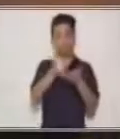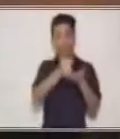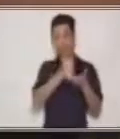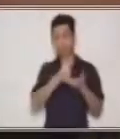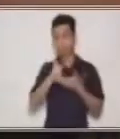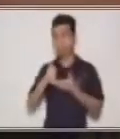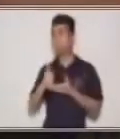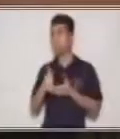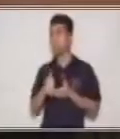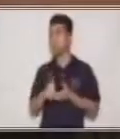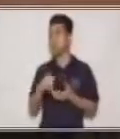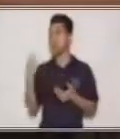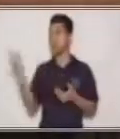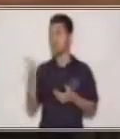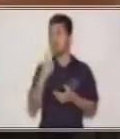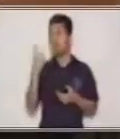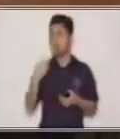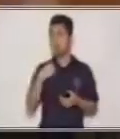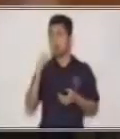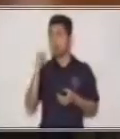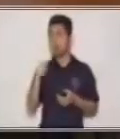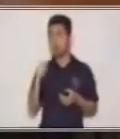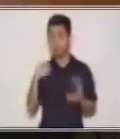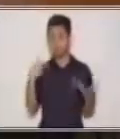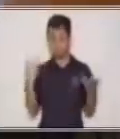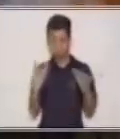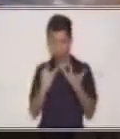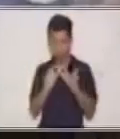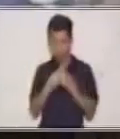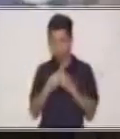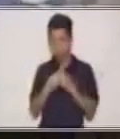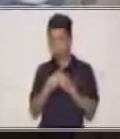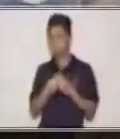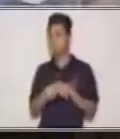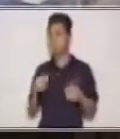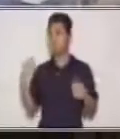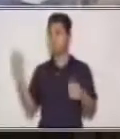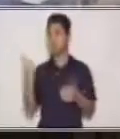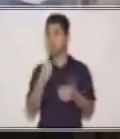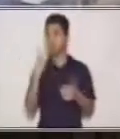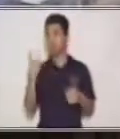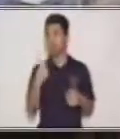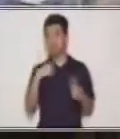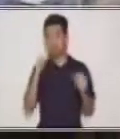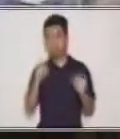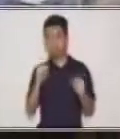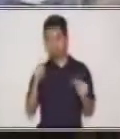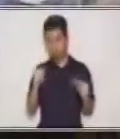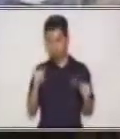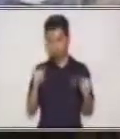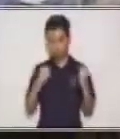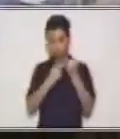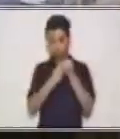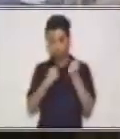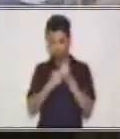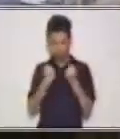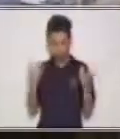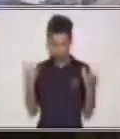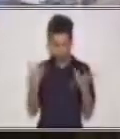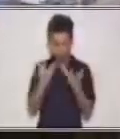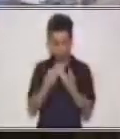Y si todos trabajamos, unidos, unidos. Y si todos trabajamos,